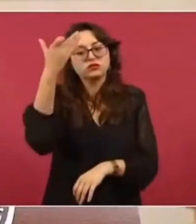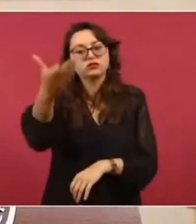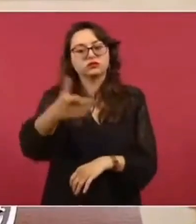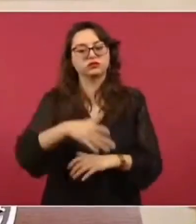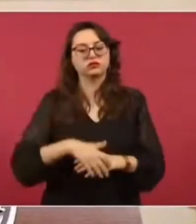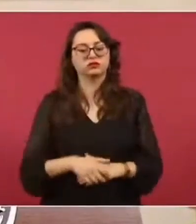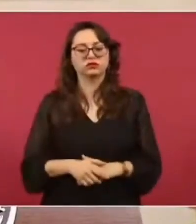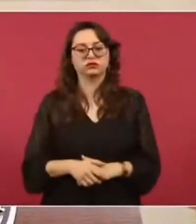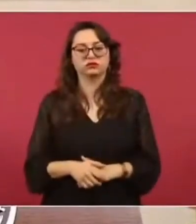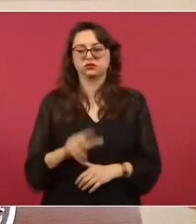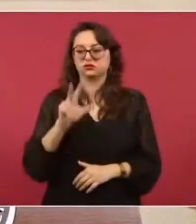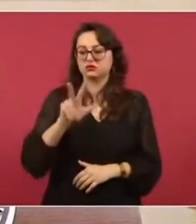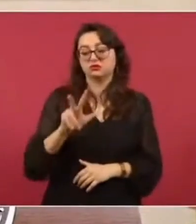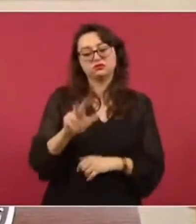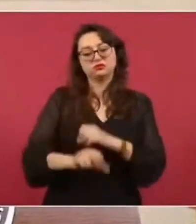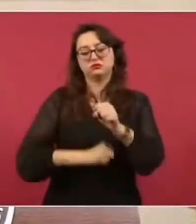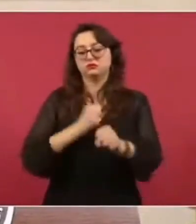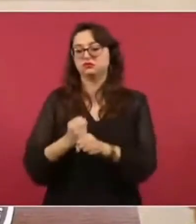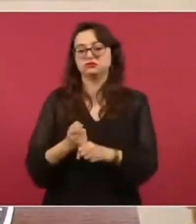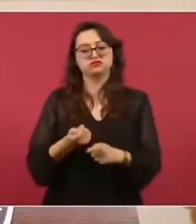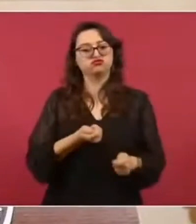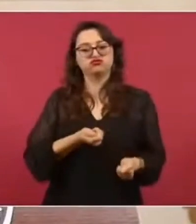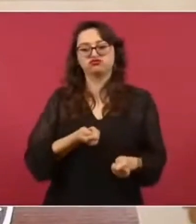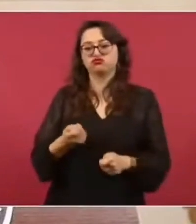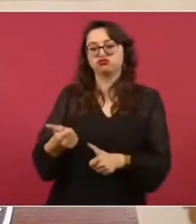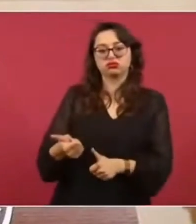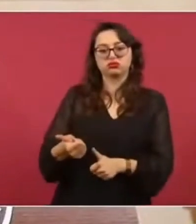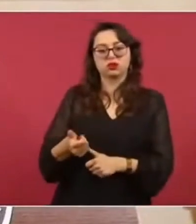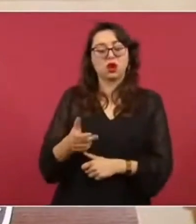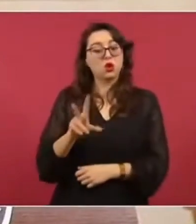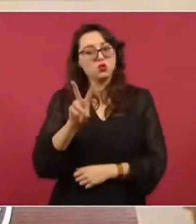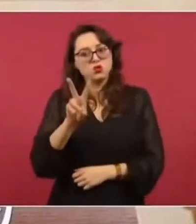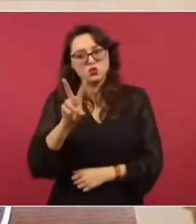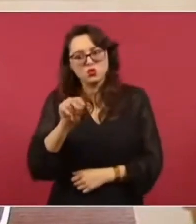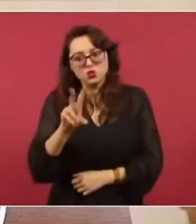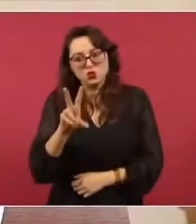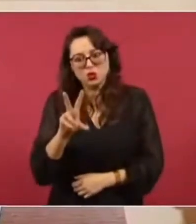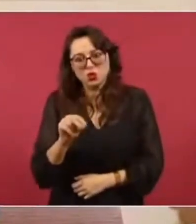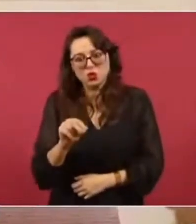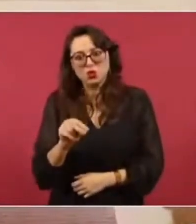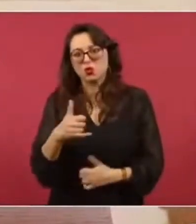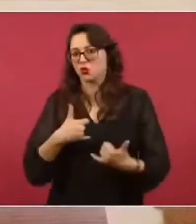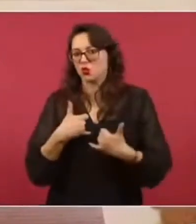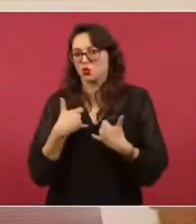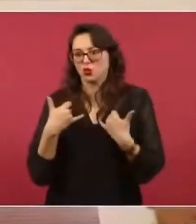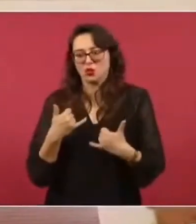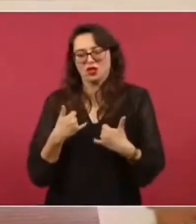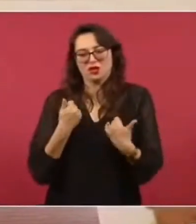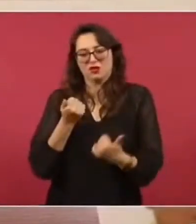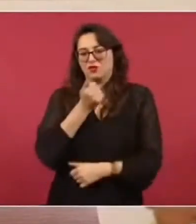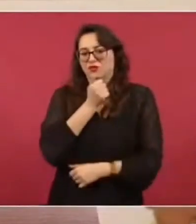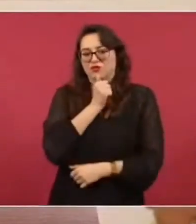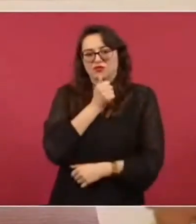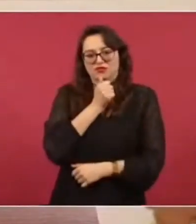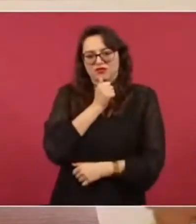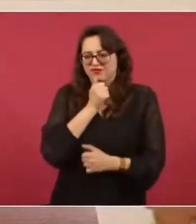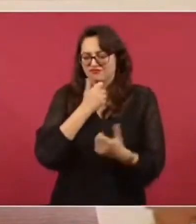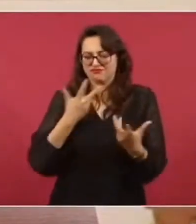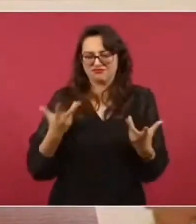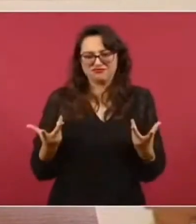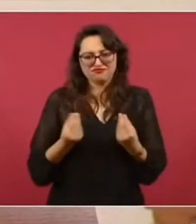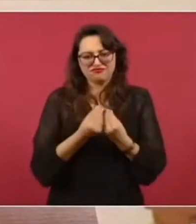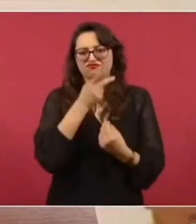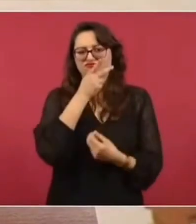No, este, los saquen de la casa.